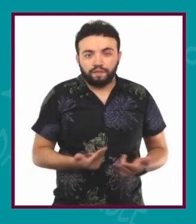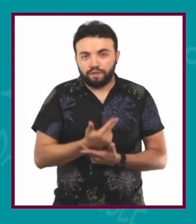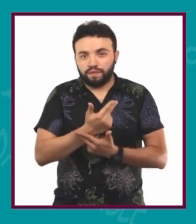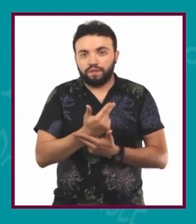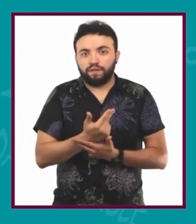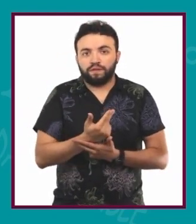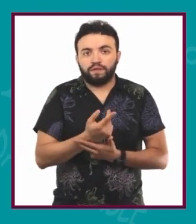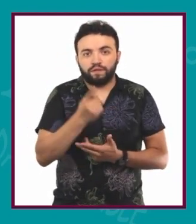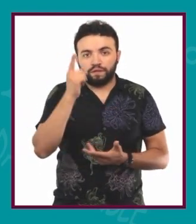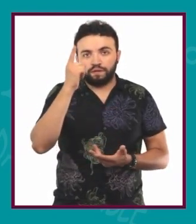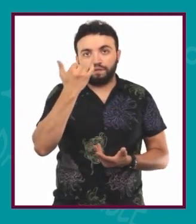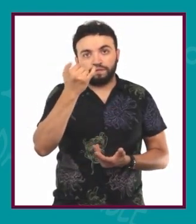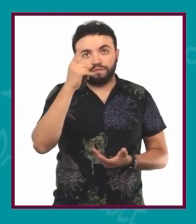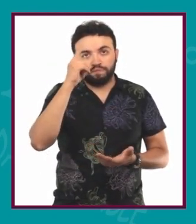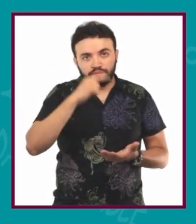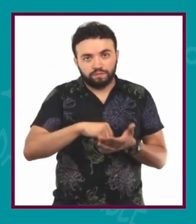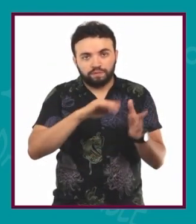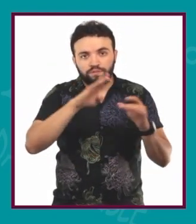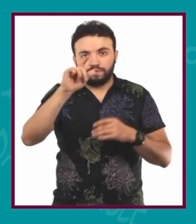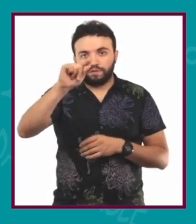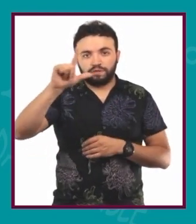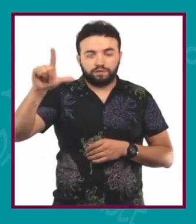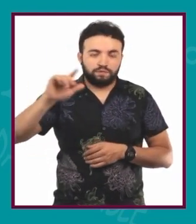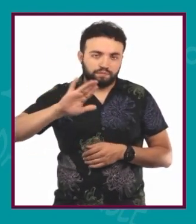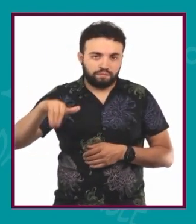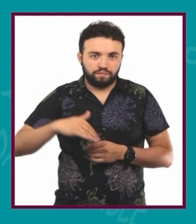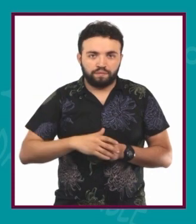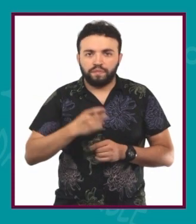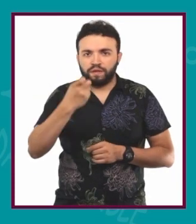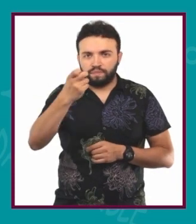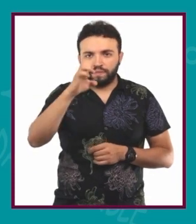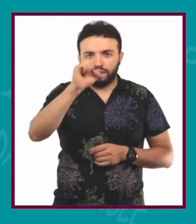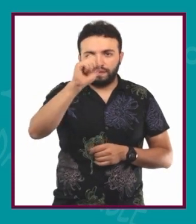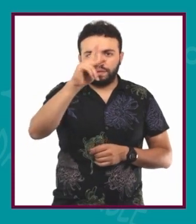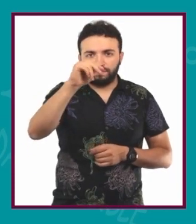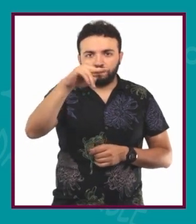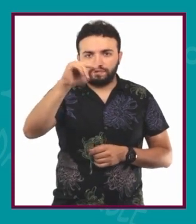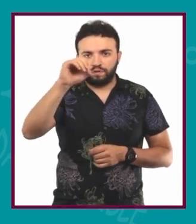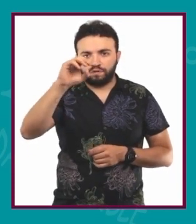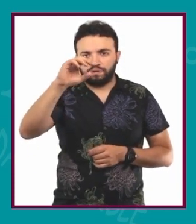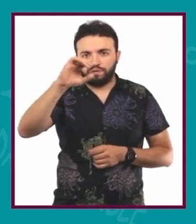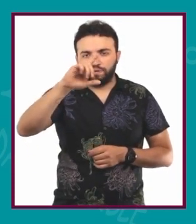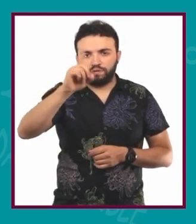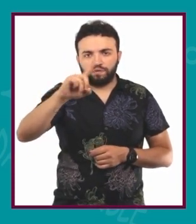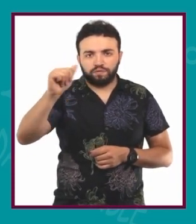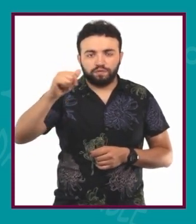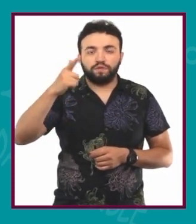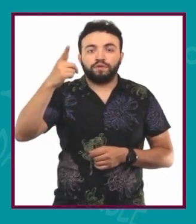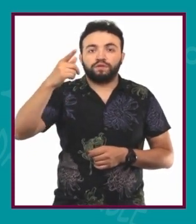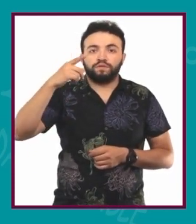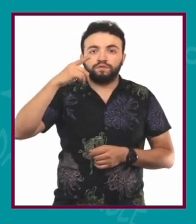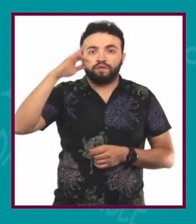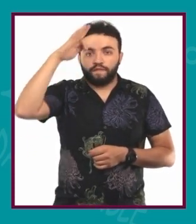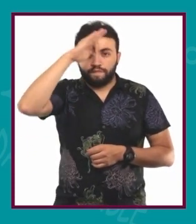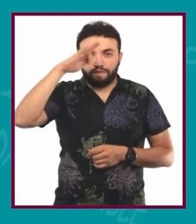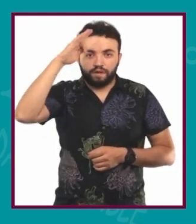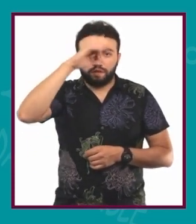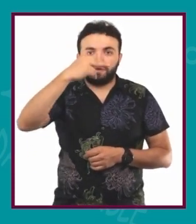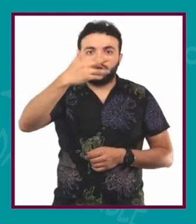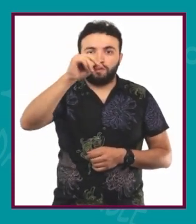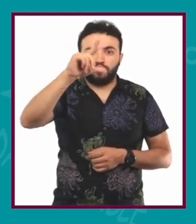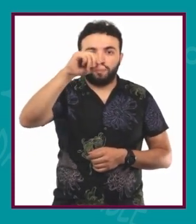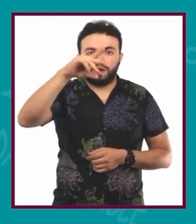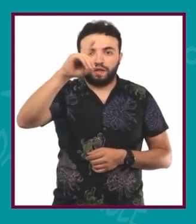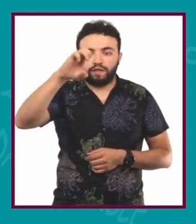y muere en 1677. Y bueno, Spinoza es un filósofo holandés que tiene un planteamiento, les voy a decir muy rápidamente, un